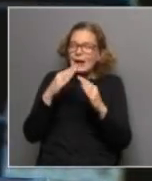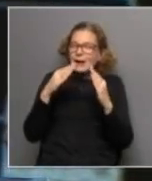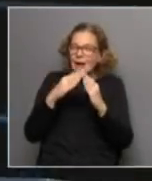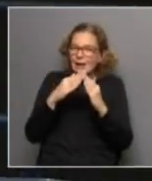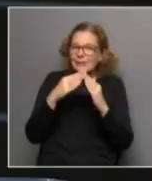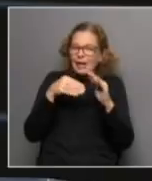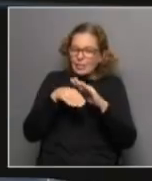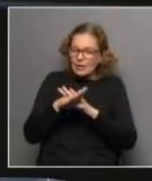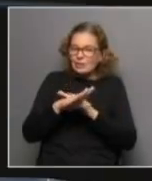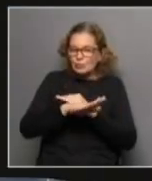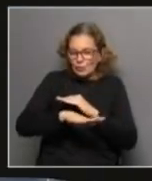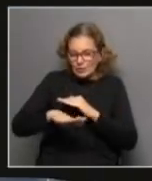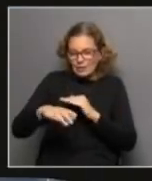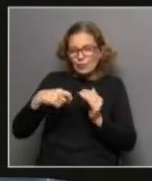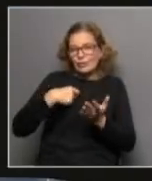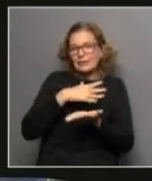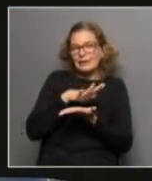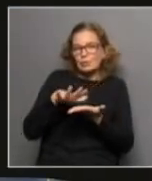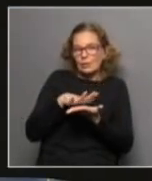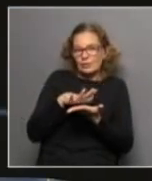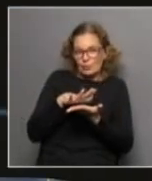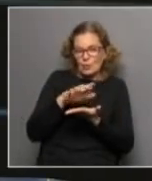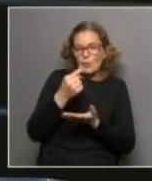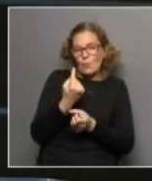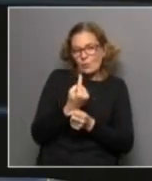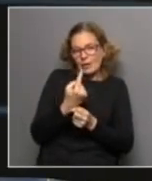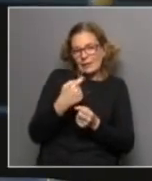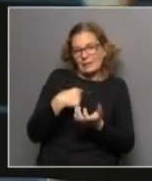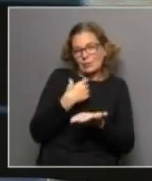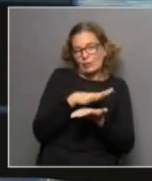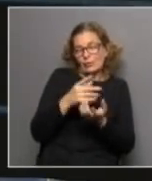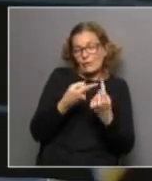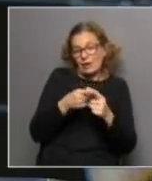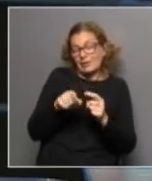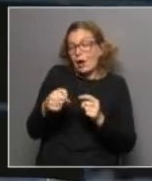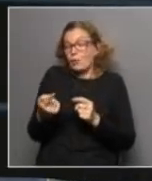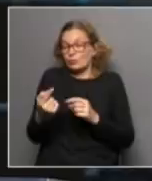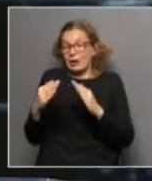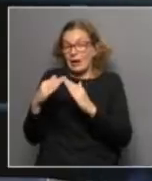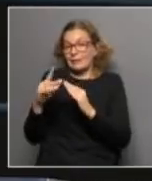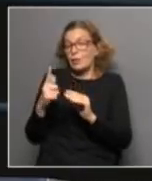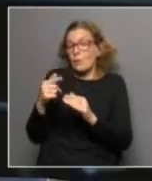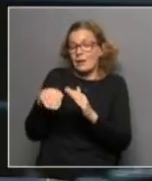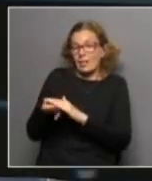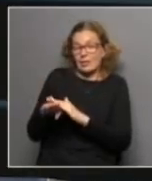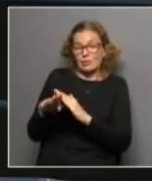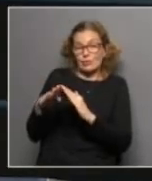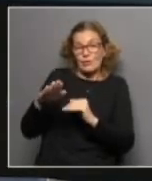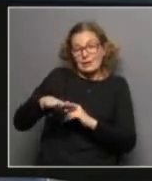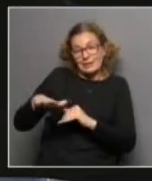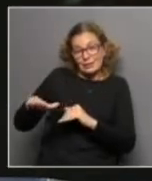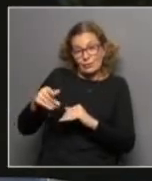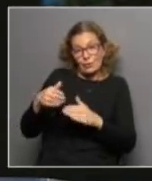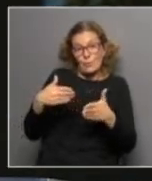están en una determinada situación, o los hogares sin niños están en determinada otra. En ese sentido, muchas veces, esto es como una